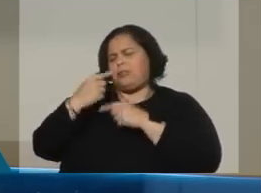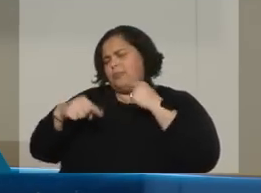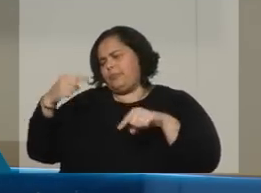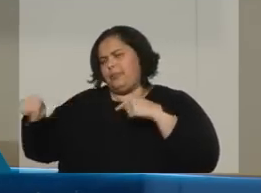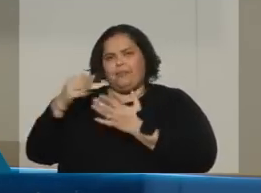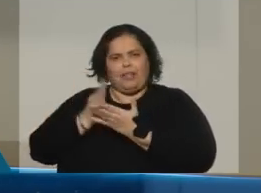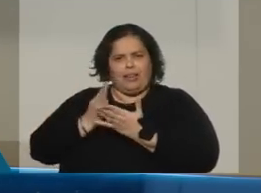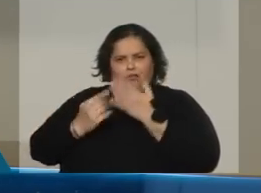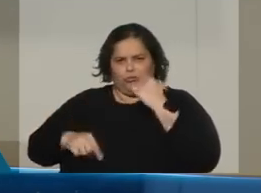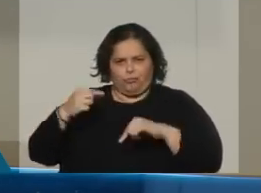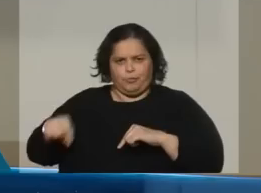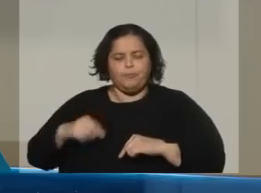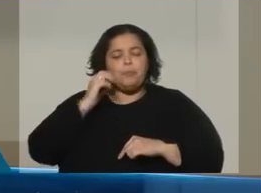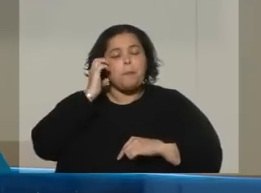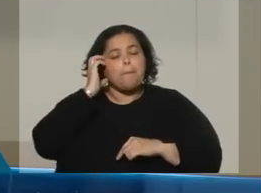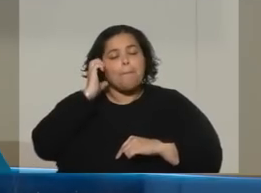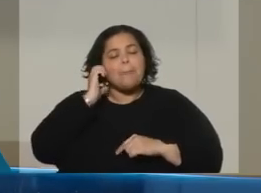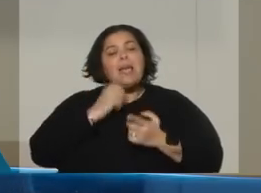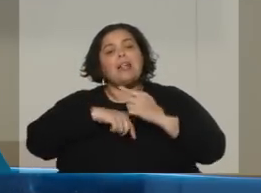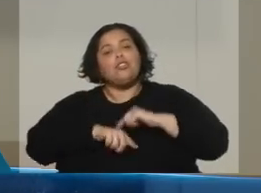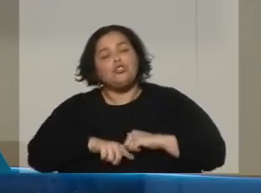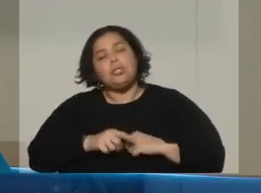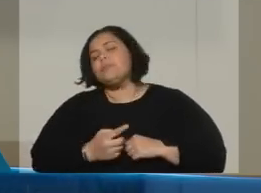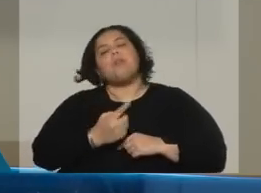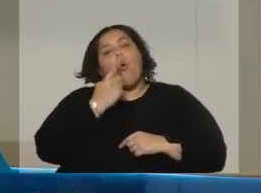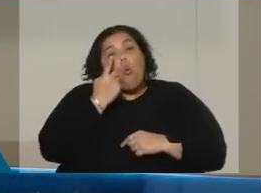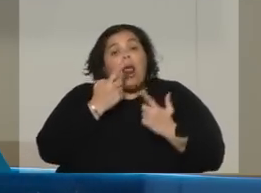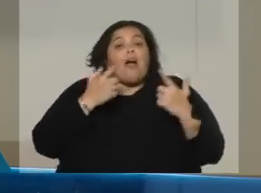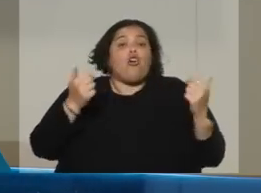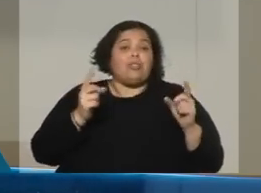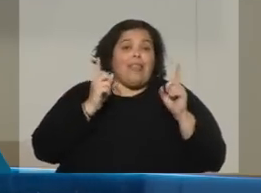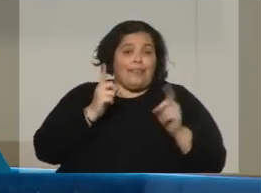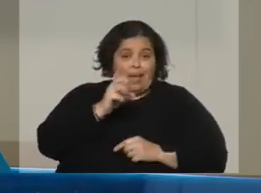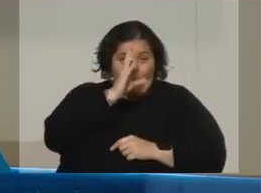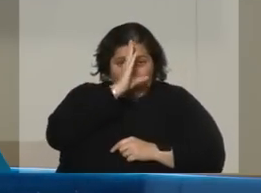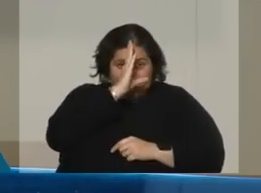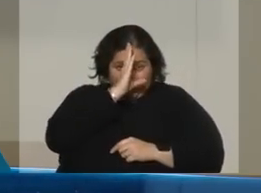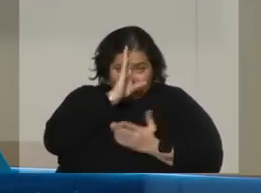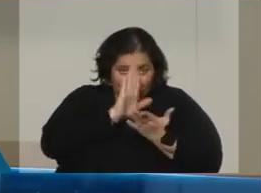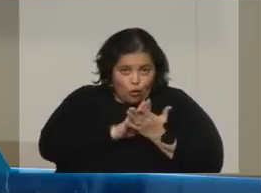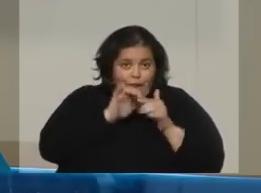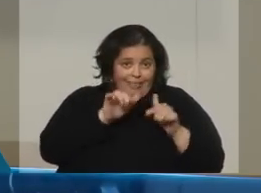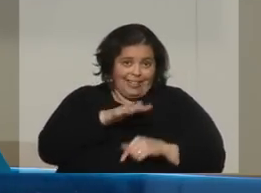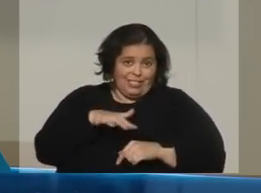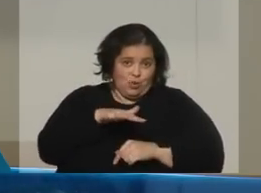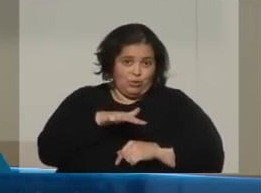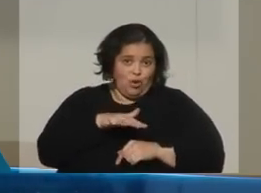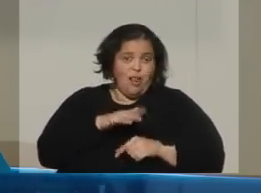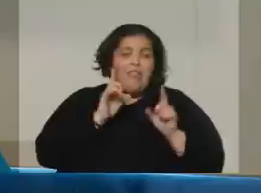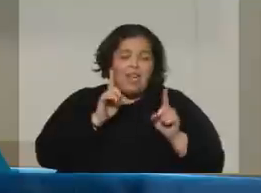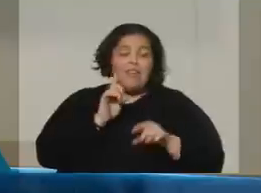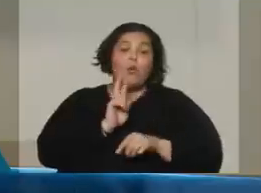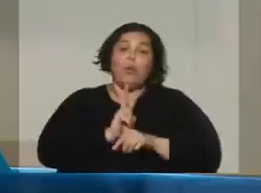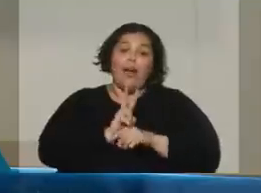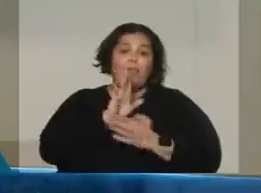más. Una lección, quizás, de las tantas que debería tomarse de todo esto, es el cuidado en el uso del